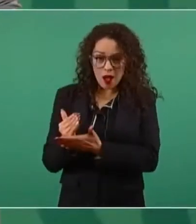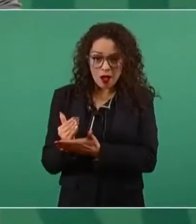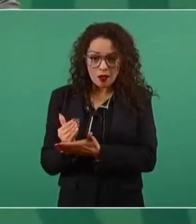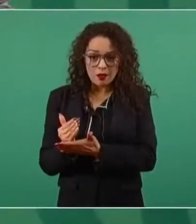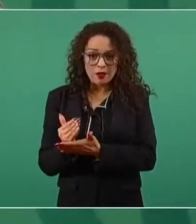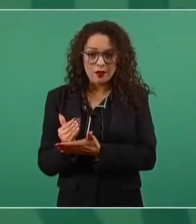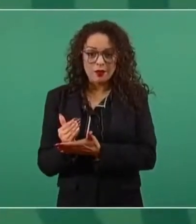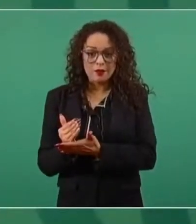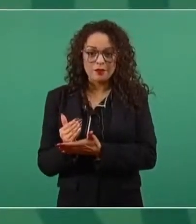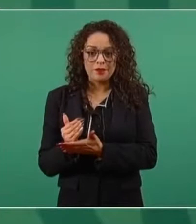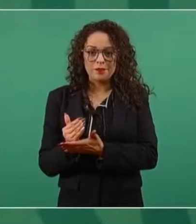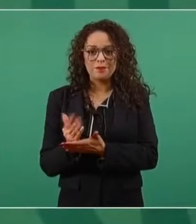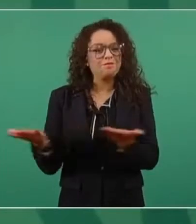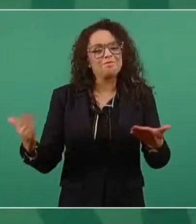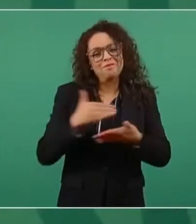Ni sí, ni no.